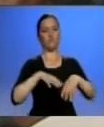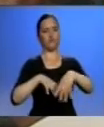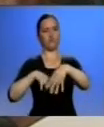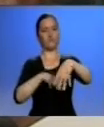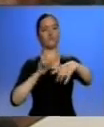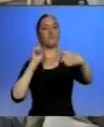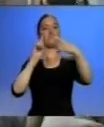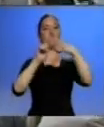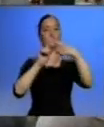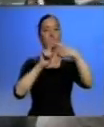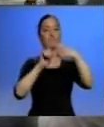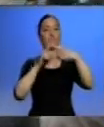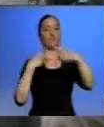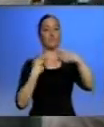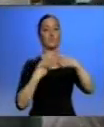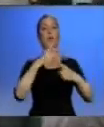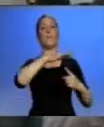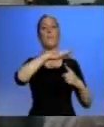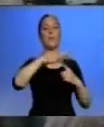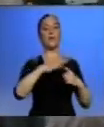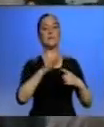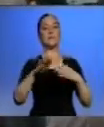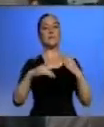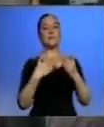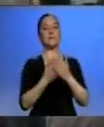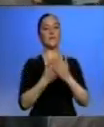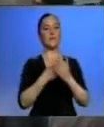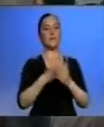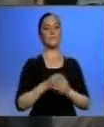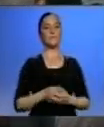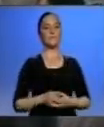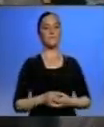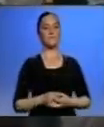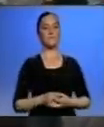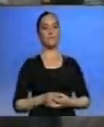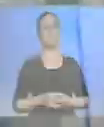hasta la plaza de Santo Domingo en el Centro Histórico. V. Lónofregama Noticias.